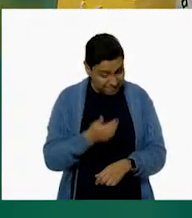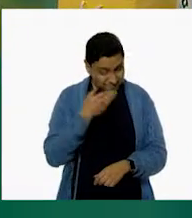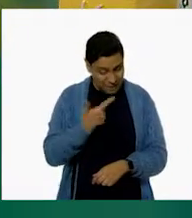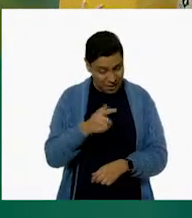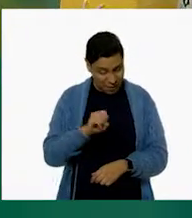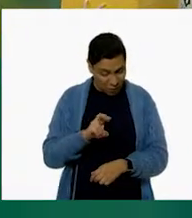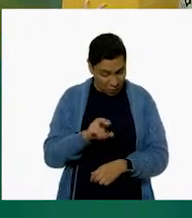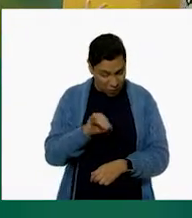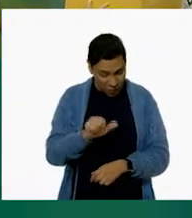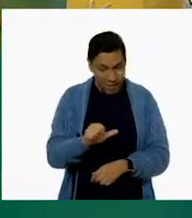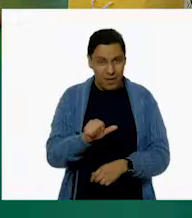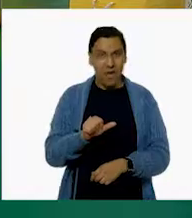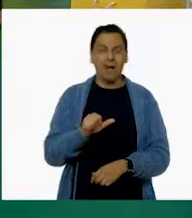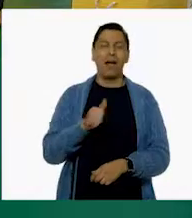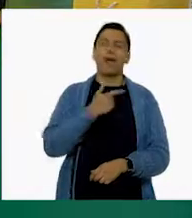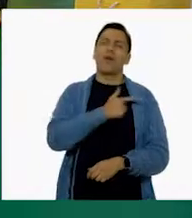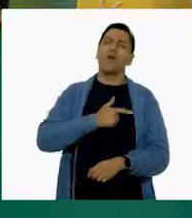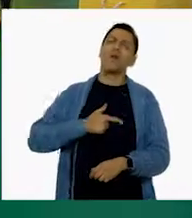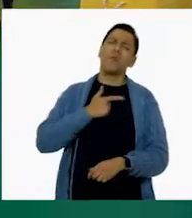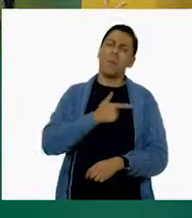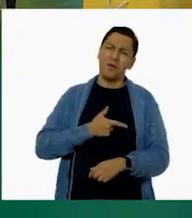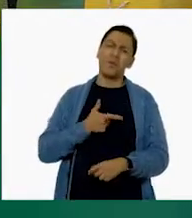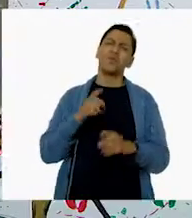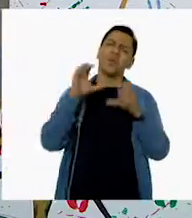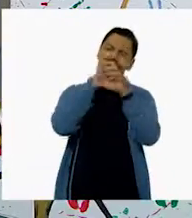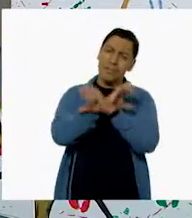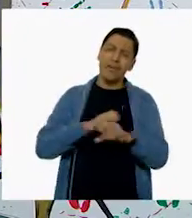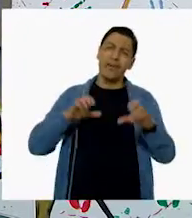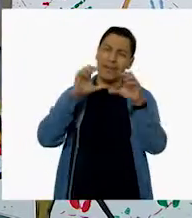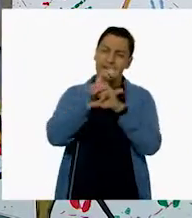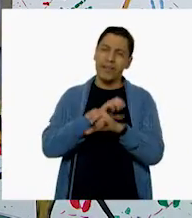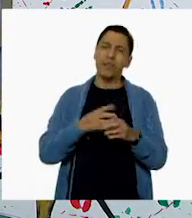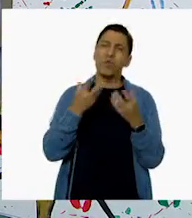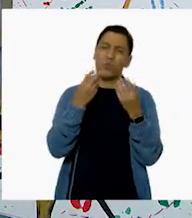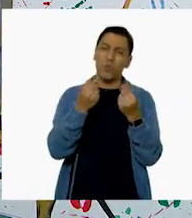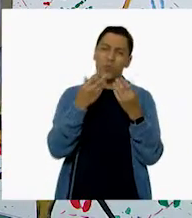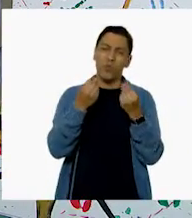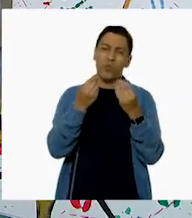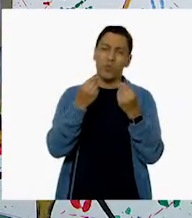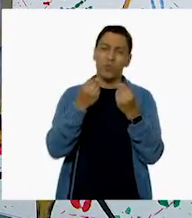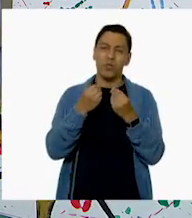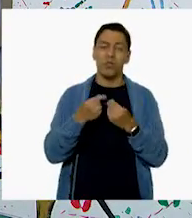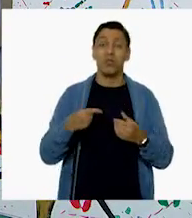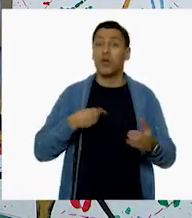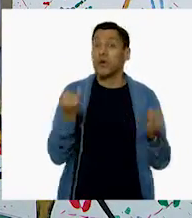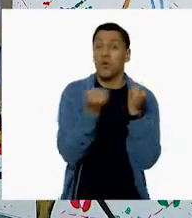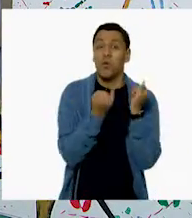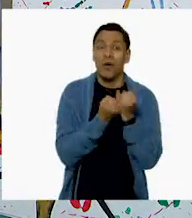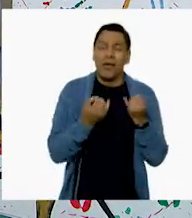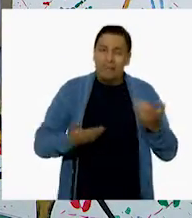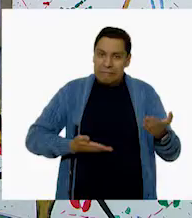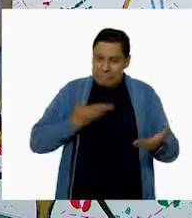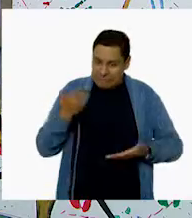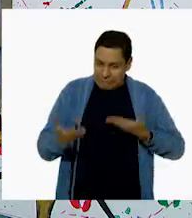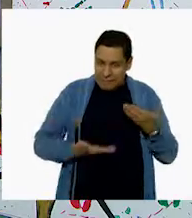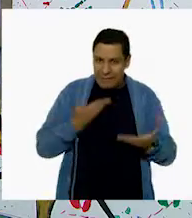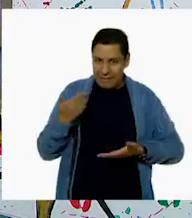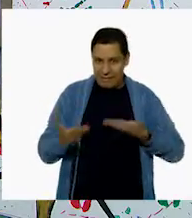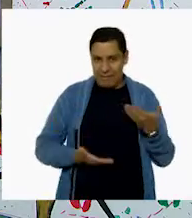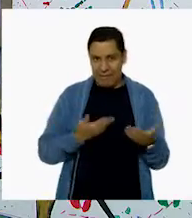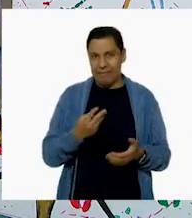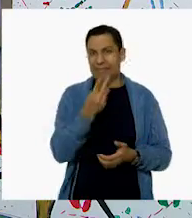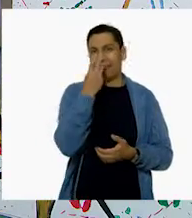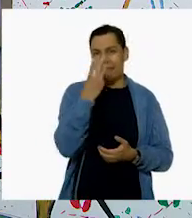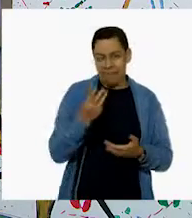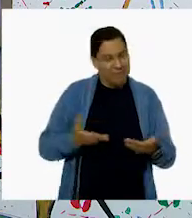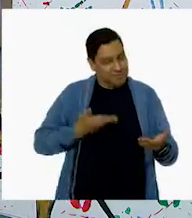Gloria. Es que me gusta mucho cantar. Ay, me encantó la canción y me puso a bailar. Y bueno, no solo a mí, a los tres